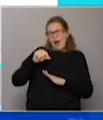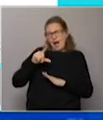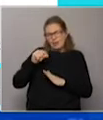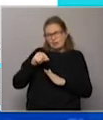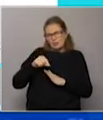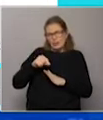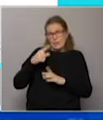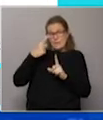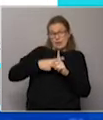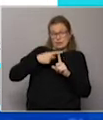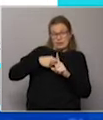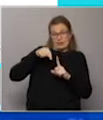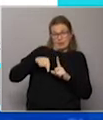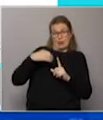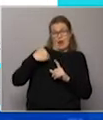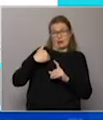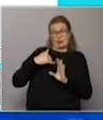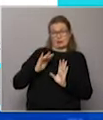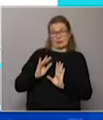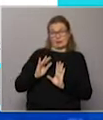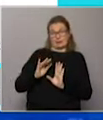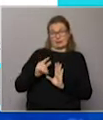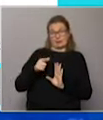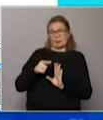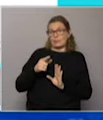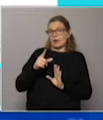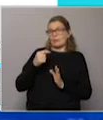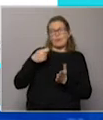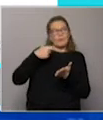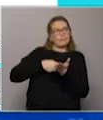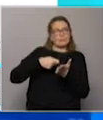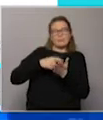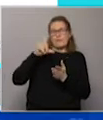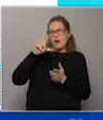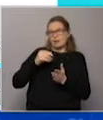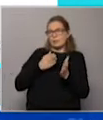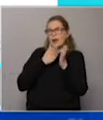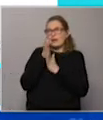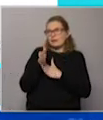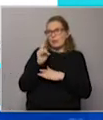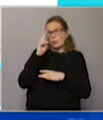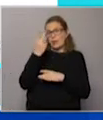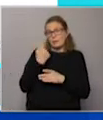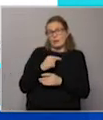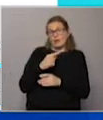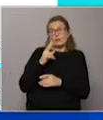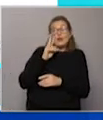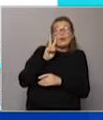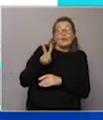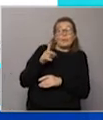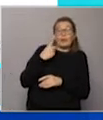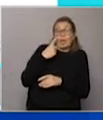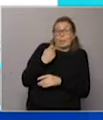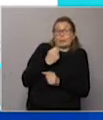en los últimos meses. ¿Sí? Claro. O sea que Argentina está muy barata para los uruguayos. Pero vos eso hoy no lo estás viendo